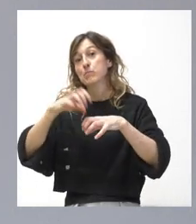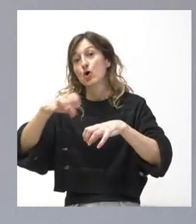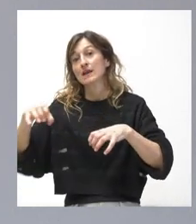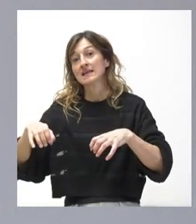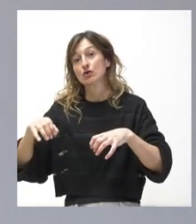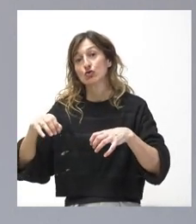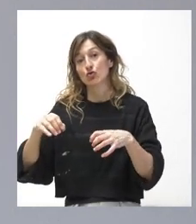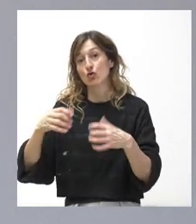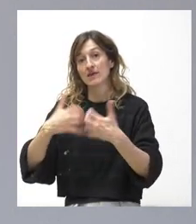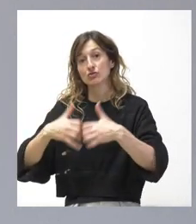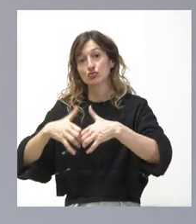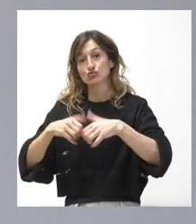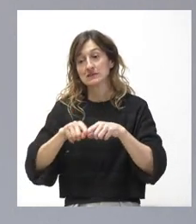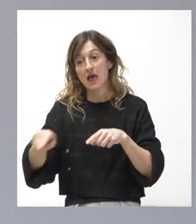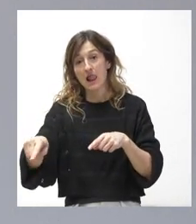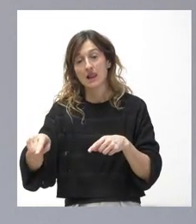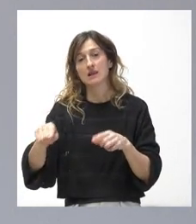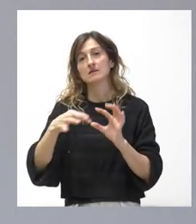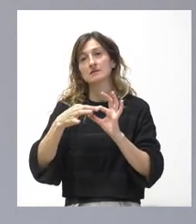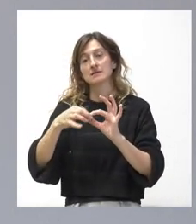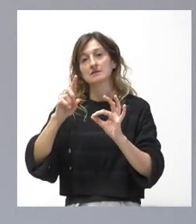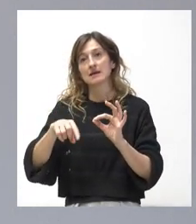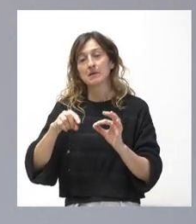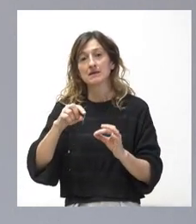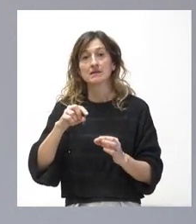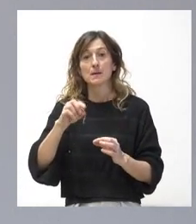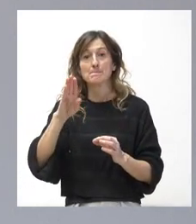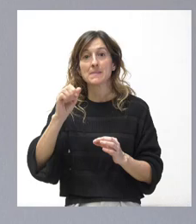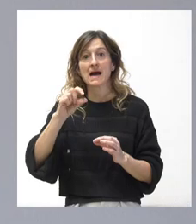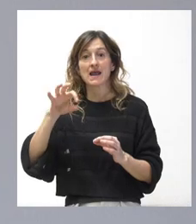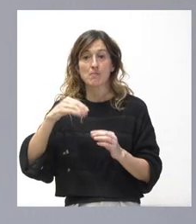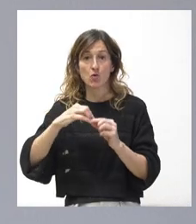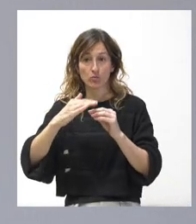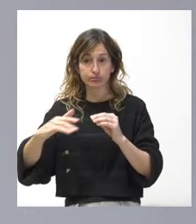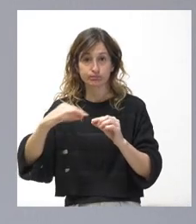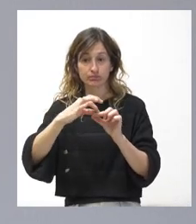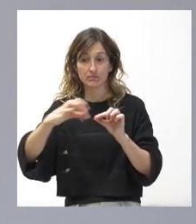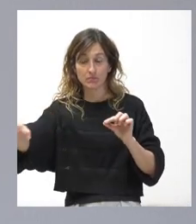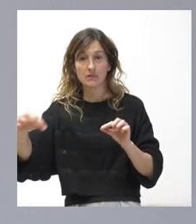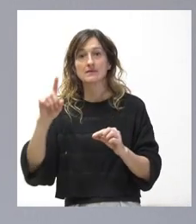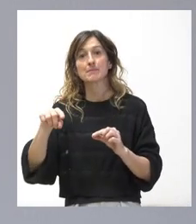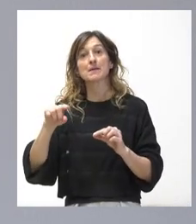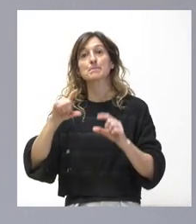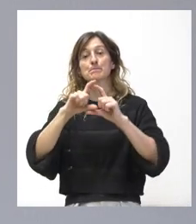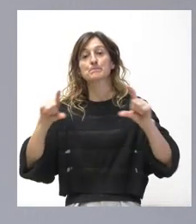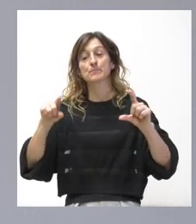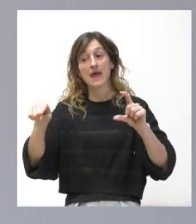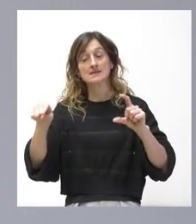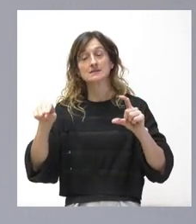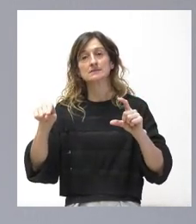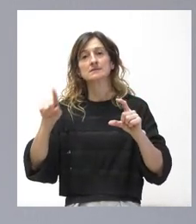una conducción de hidrógeno también hacia Villadangos del Páramo y ahí los mismos promotores van a